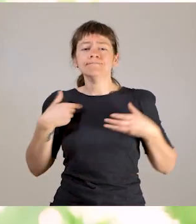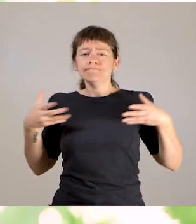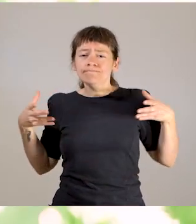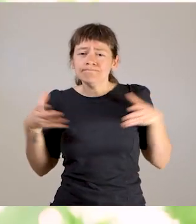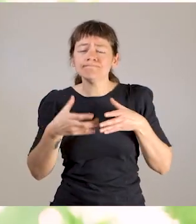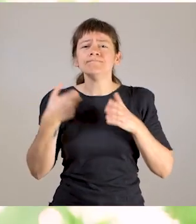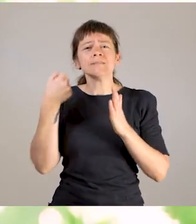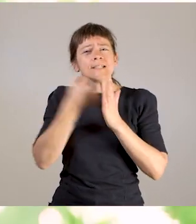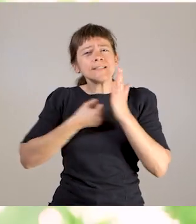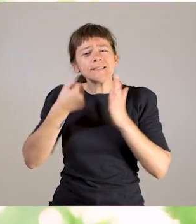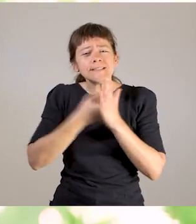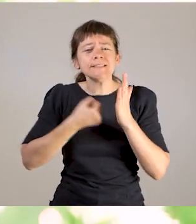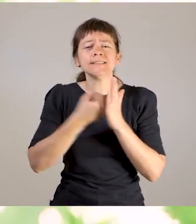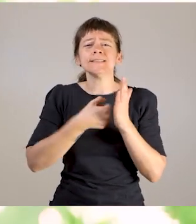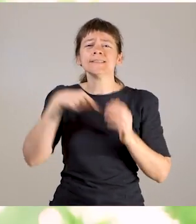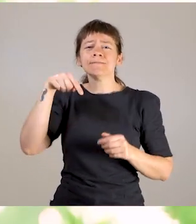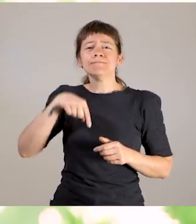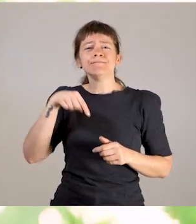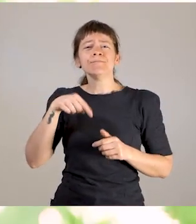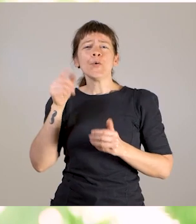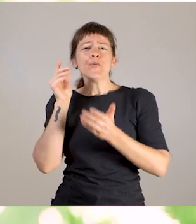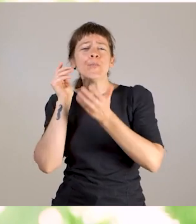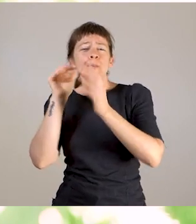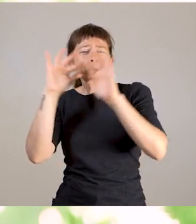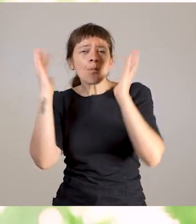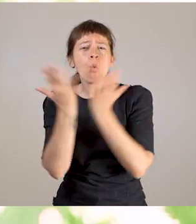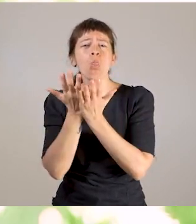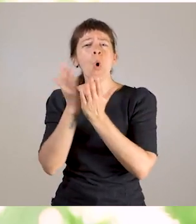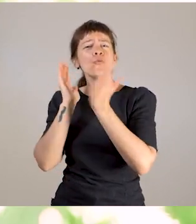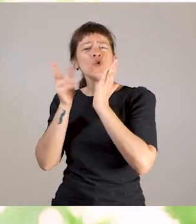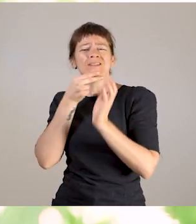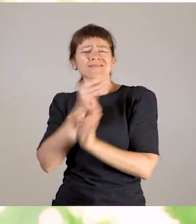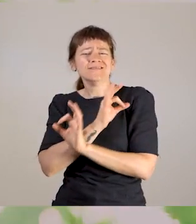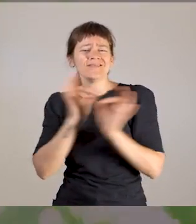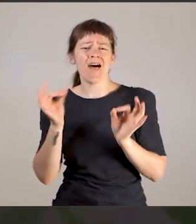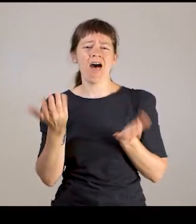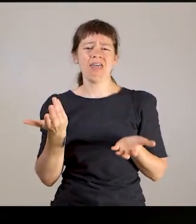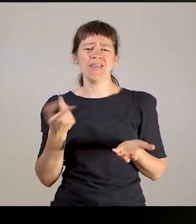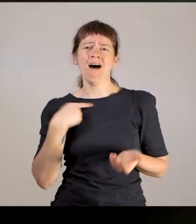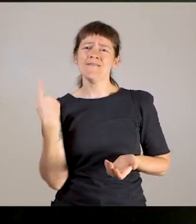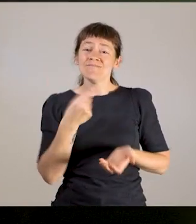intentamos este mundo sin violencia, nuestro caso, nuestro territorio sin violencia.